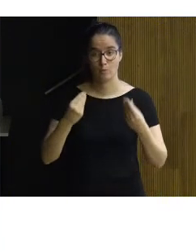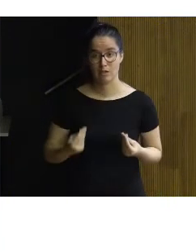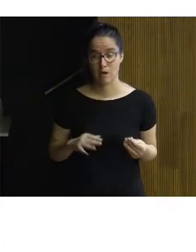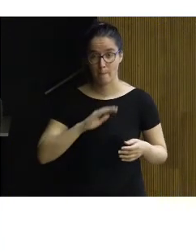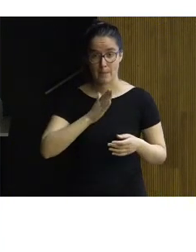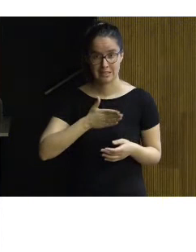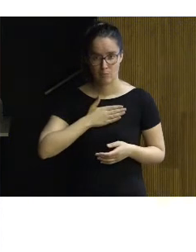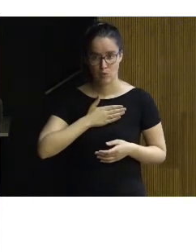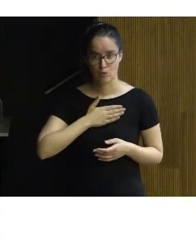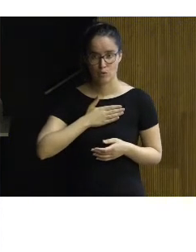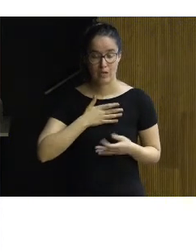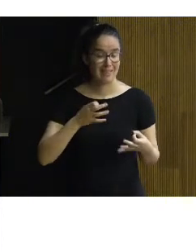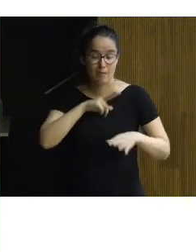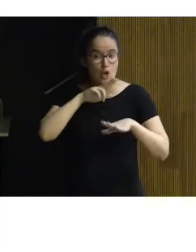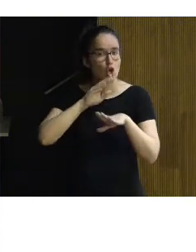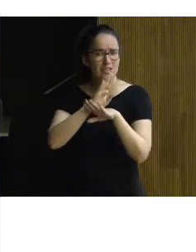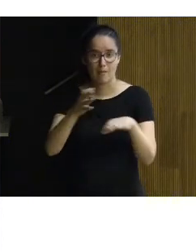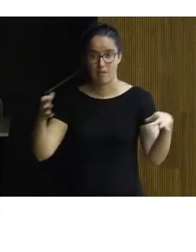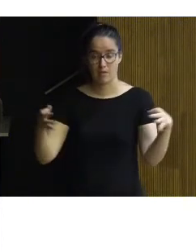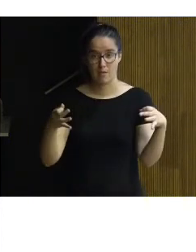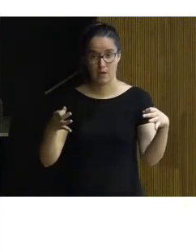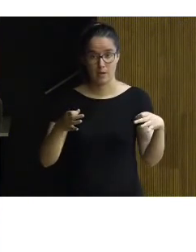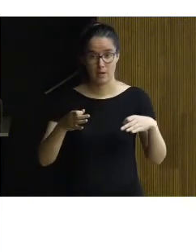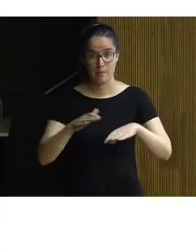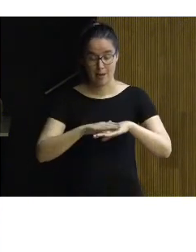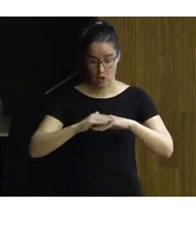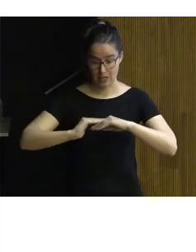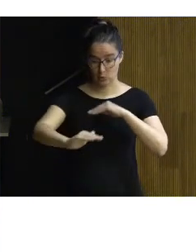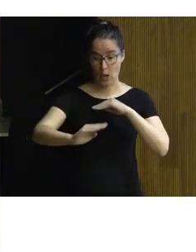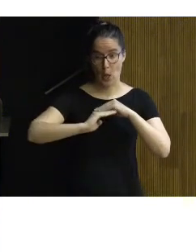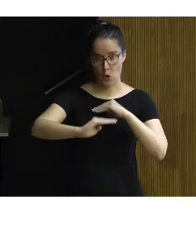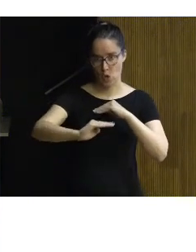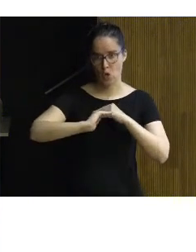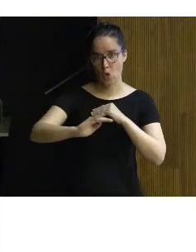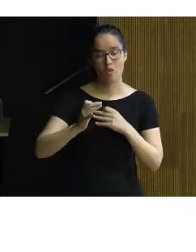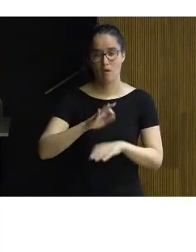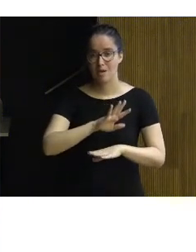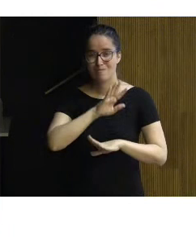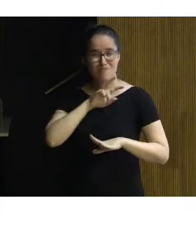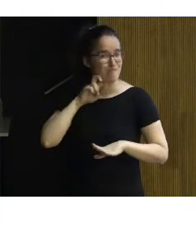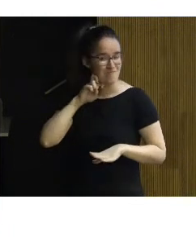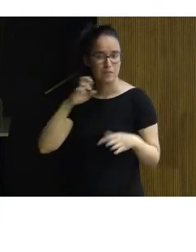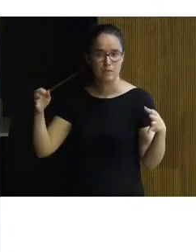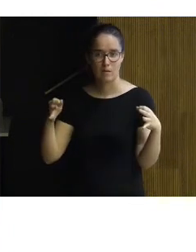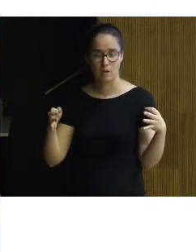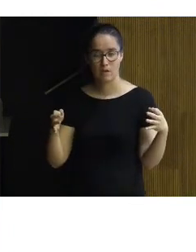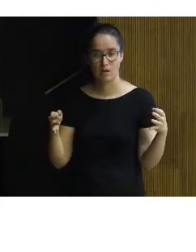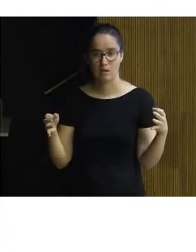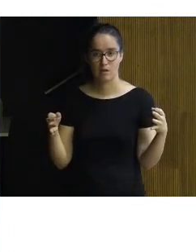propio patrimonio que había que conservar uy el pavimento pavimento que había que conservar nos daba